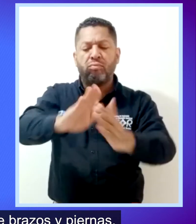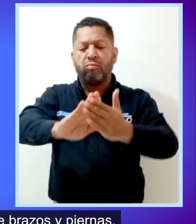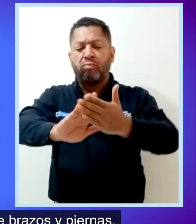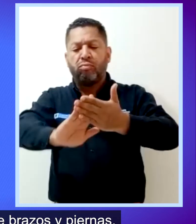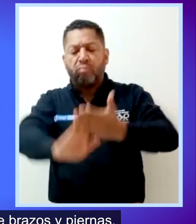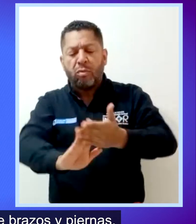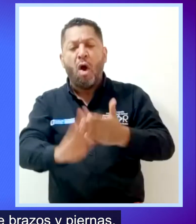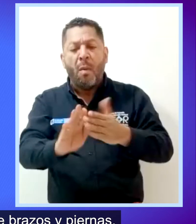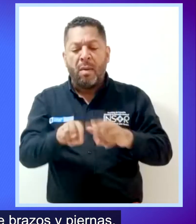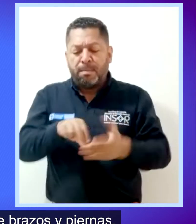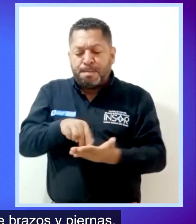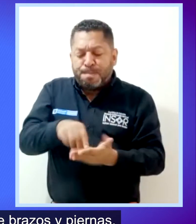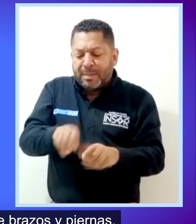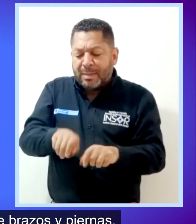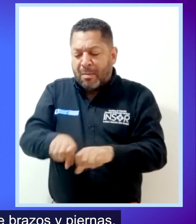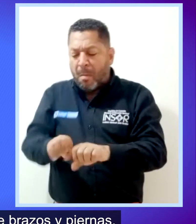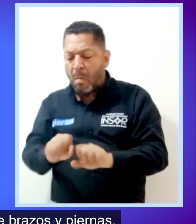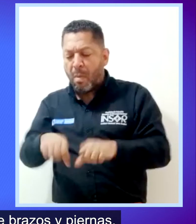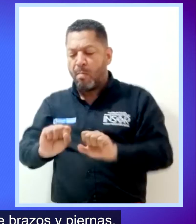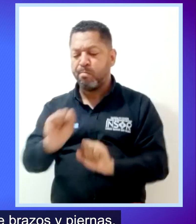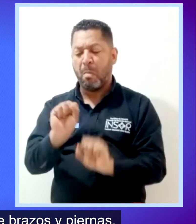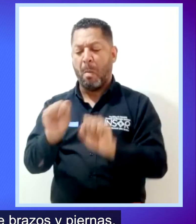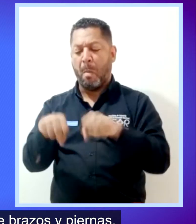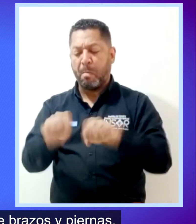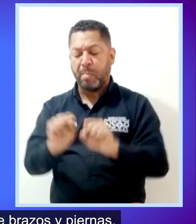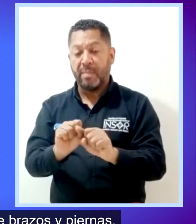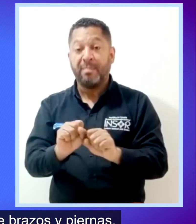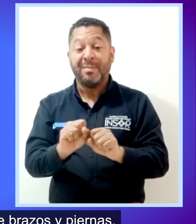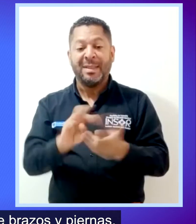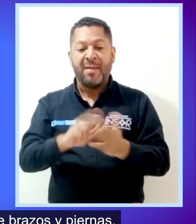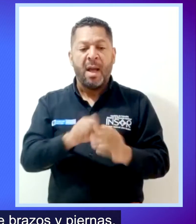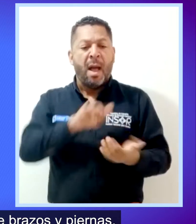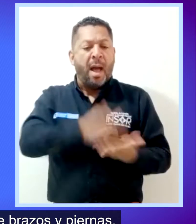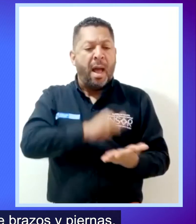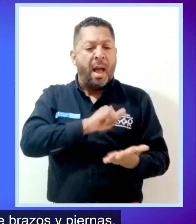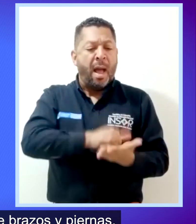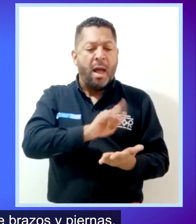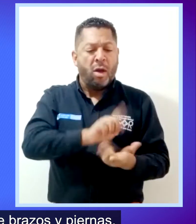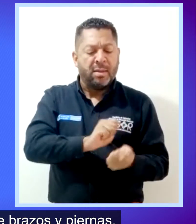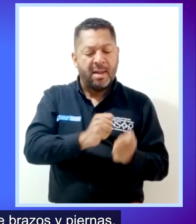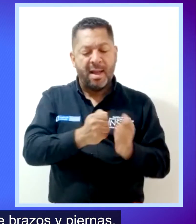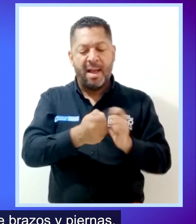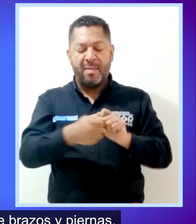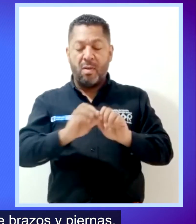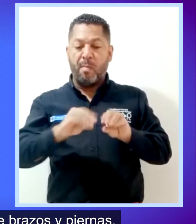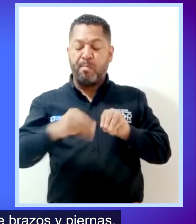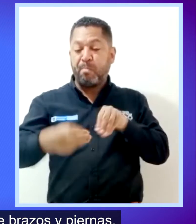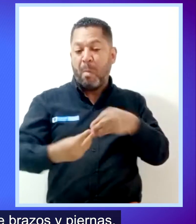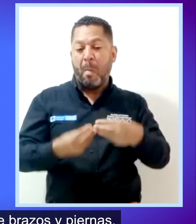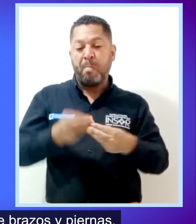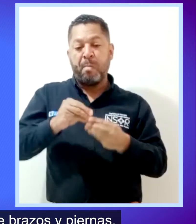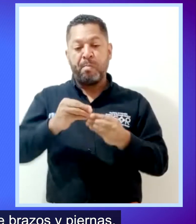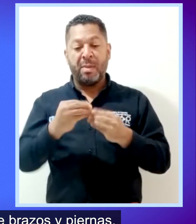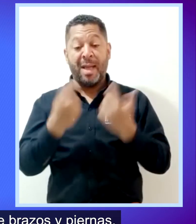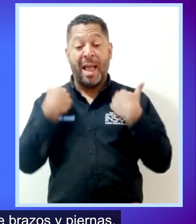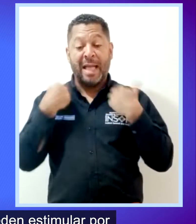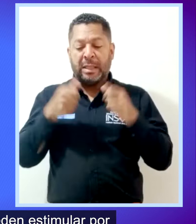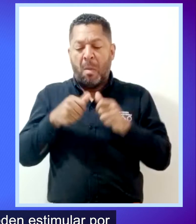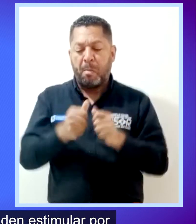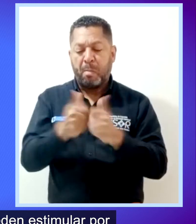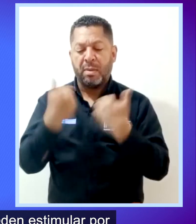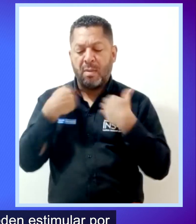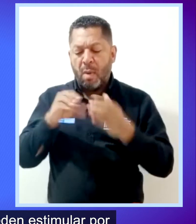Se debe realizar estiramiento de brazos y piernas, cambios de posición, estímulo de espalda.